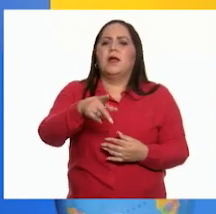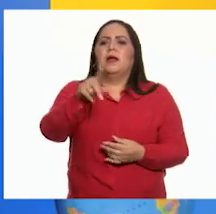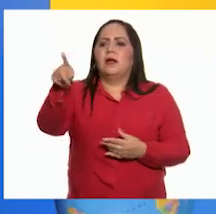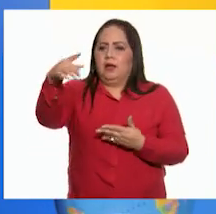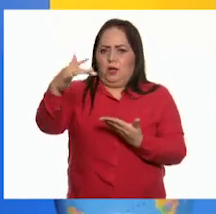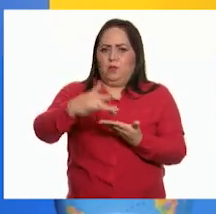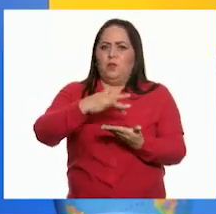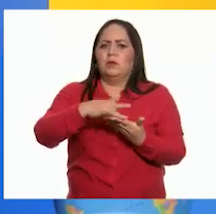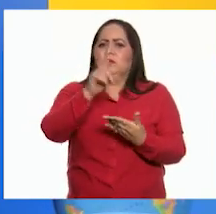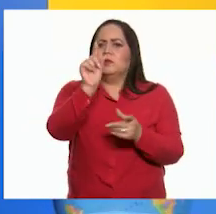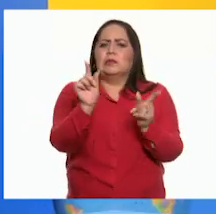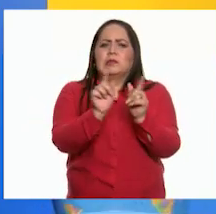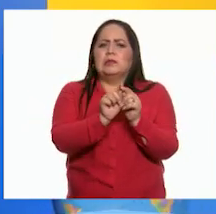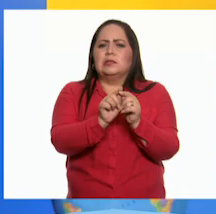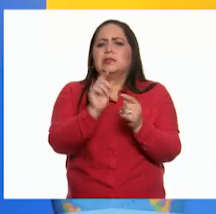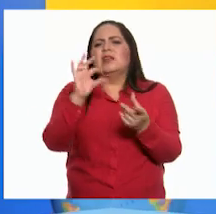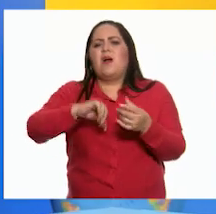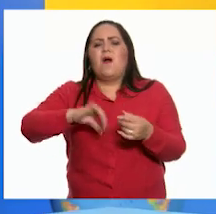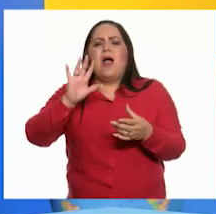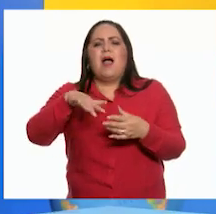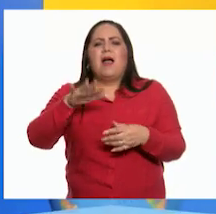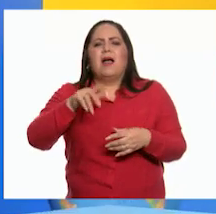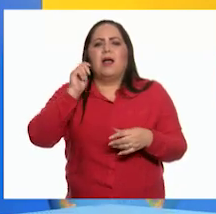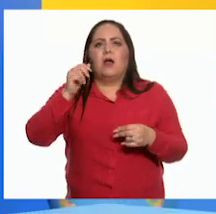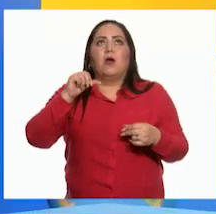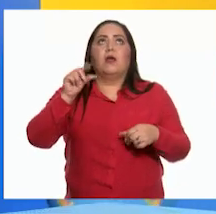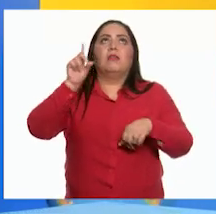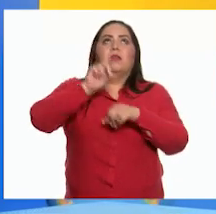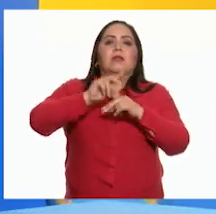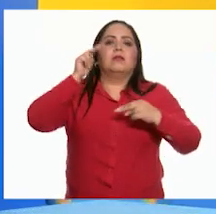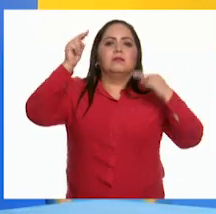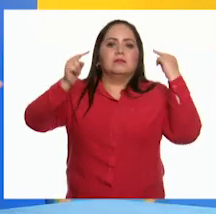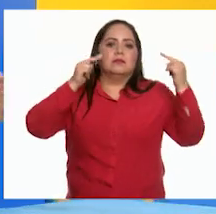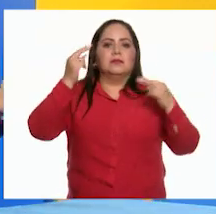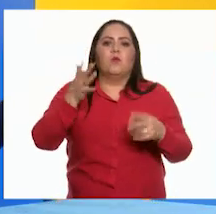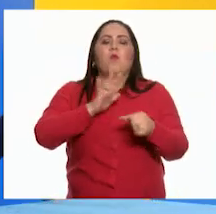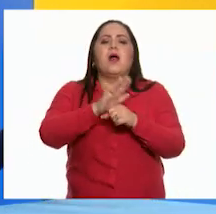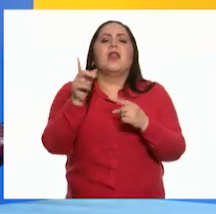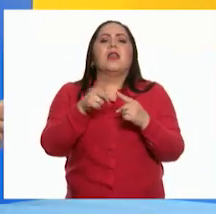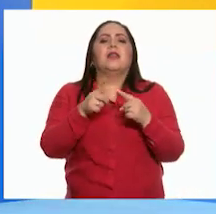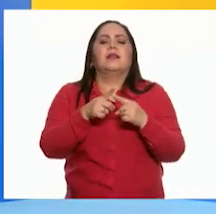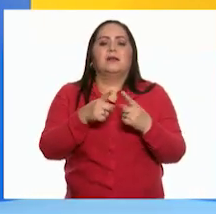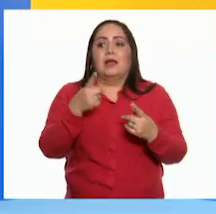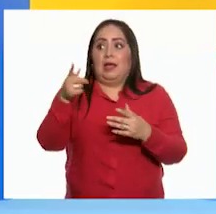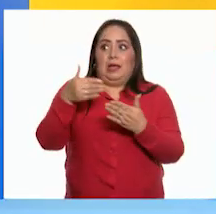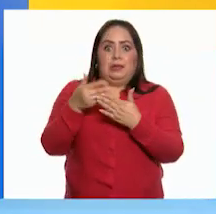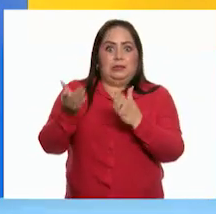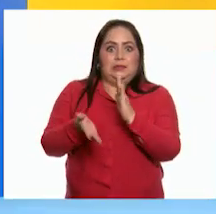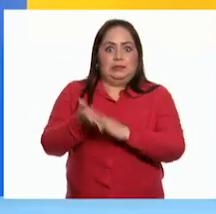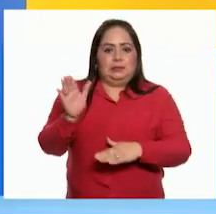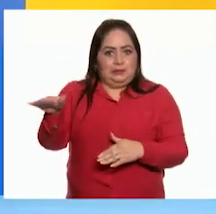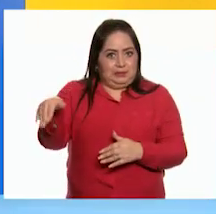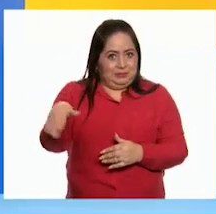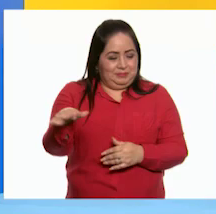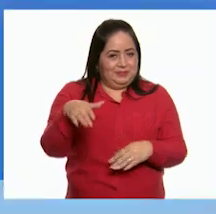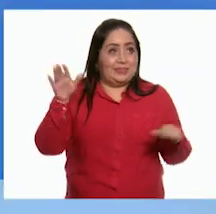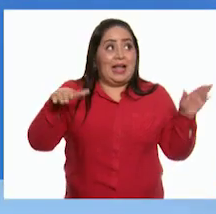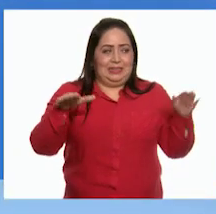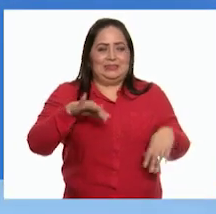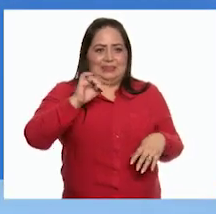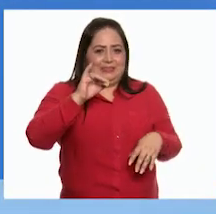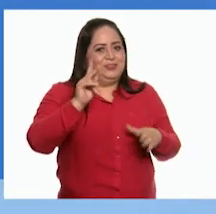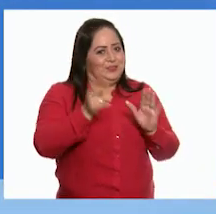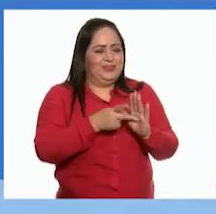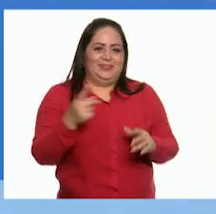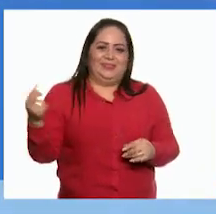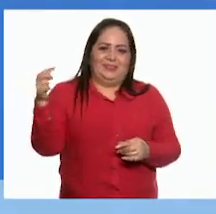apoyas con un breve recuento Del tema del día de hoy Y el reto antes de que te vayas? ¡Oh, ya vengo de